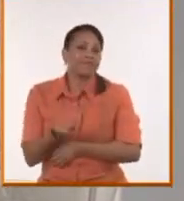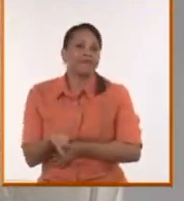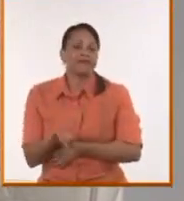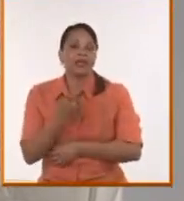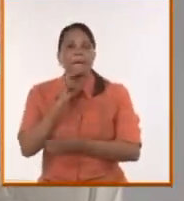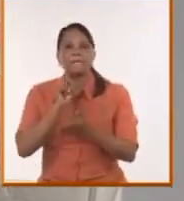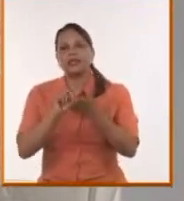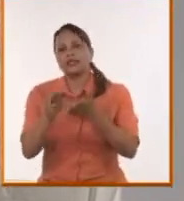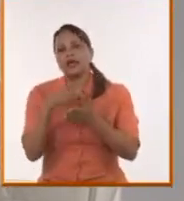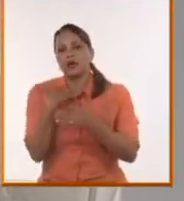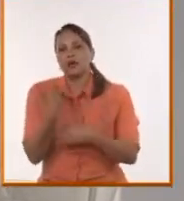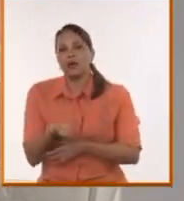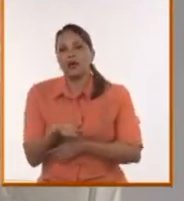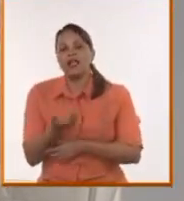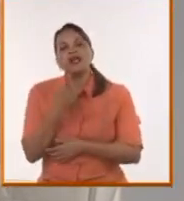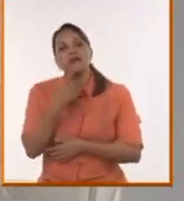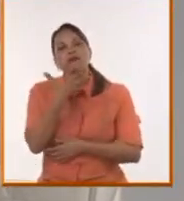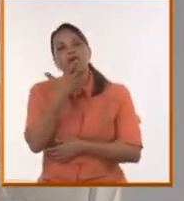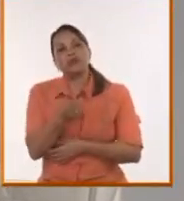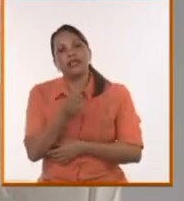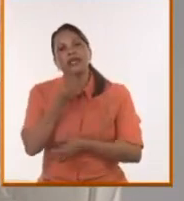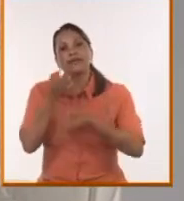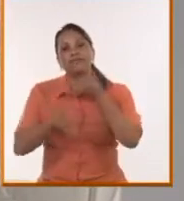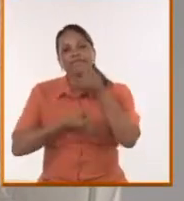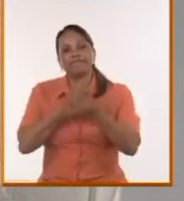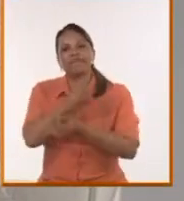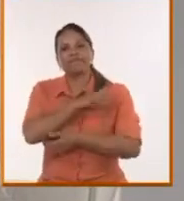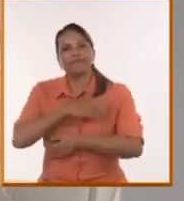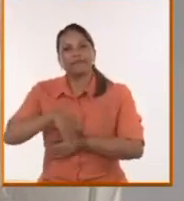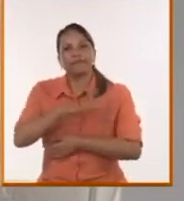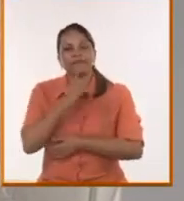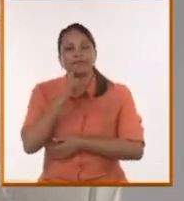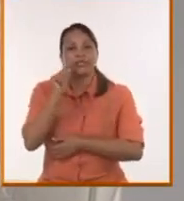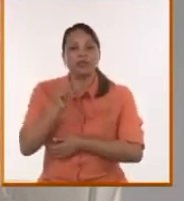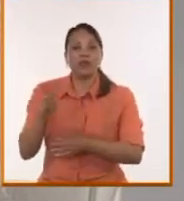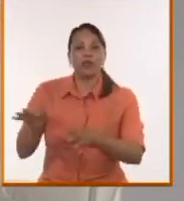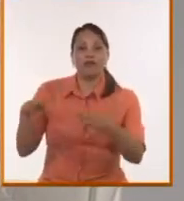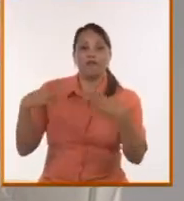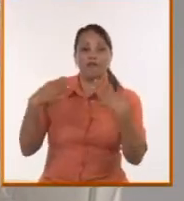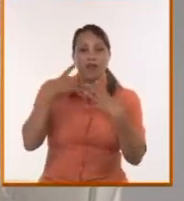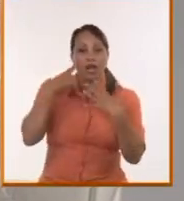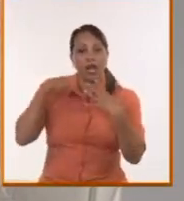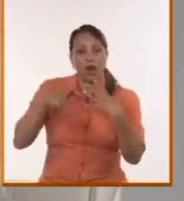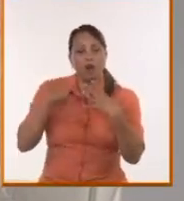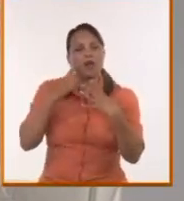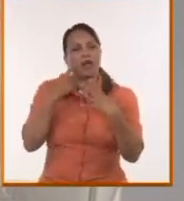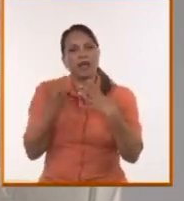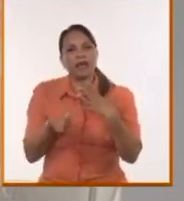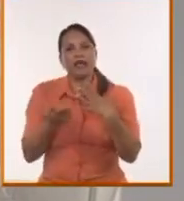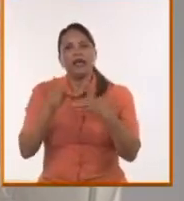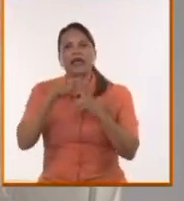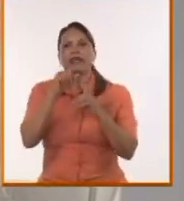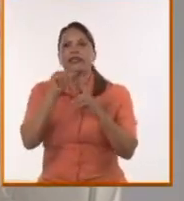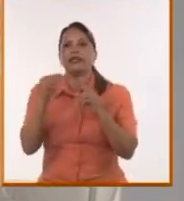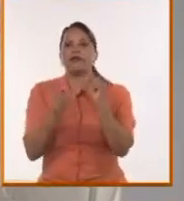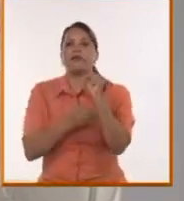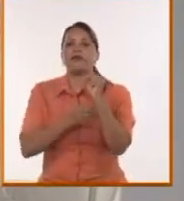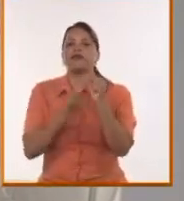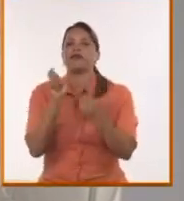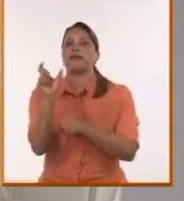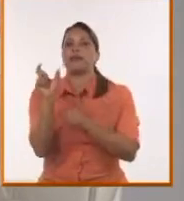mensaje podemos dejar? Y a mí me gustaría dejar un mensaje a quienes nos están viendo, a quienes nos están escuchando, y es el tema del poder de la palabra.